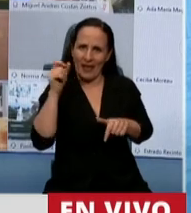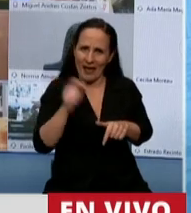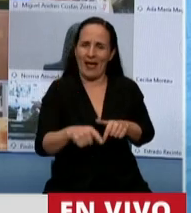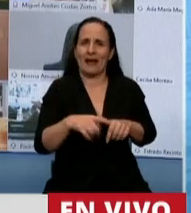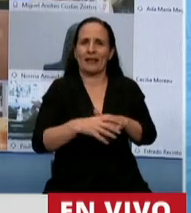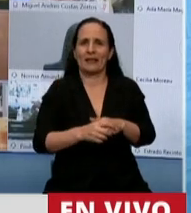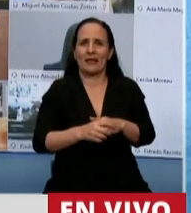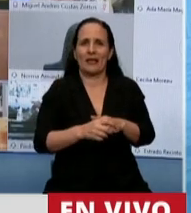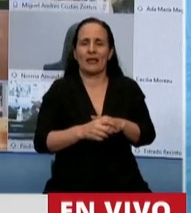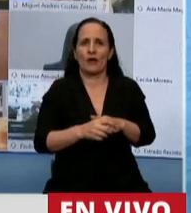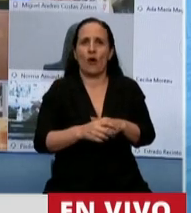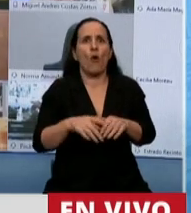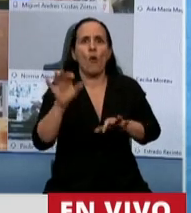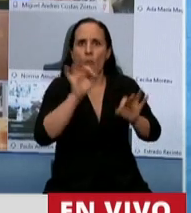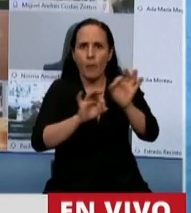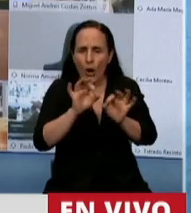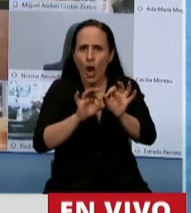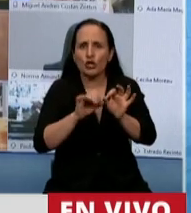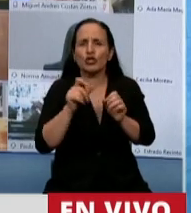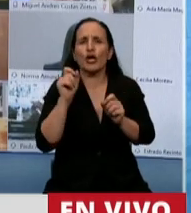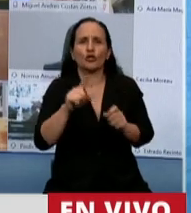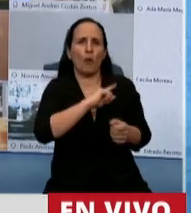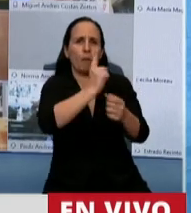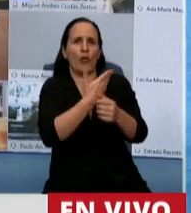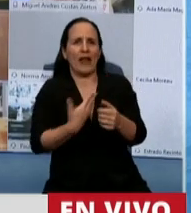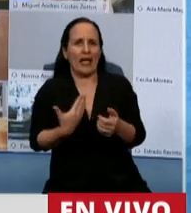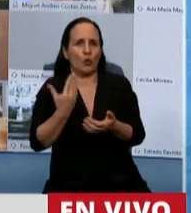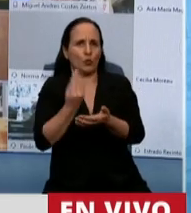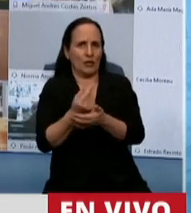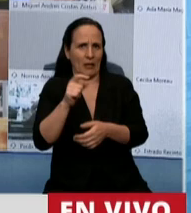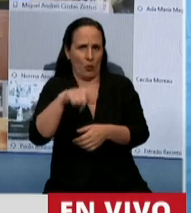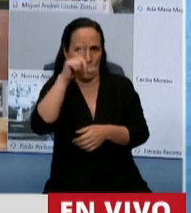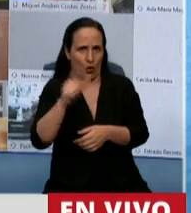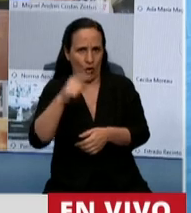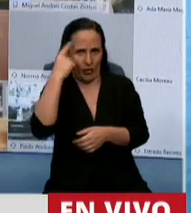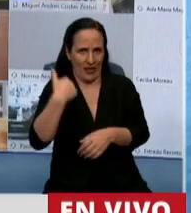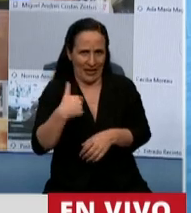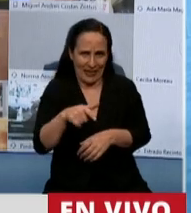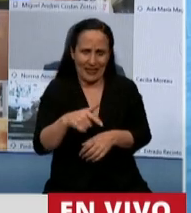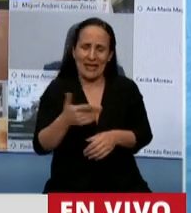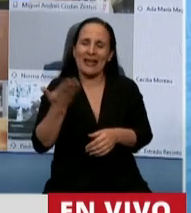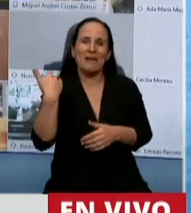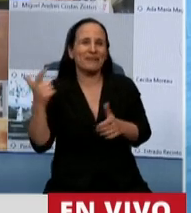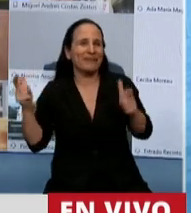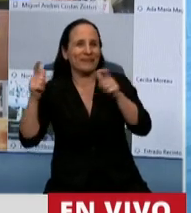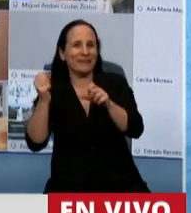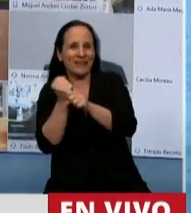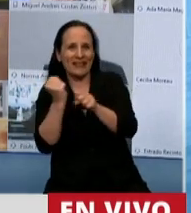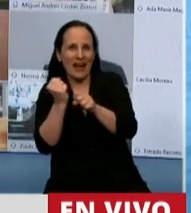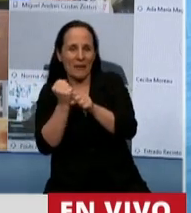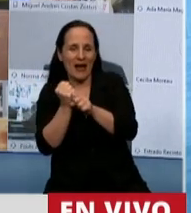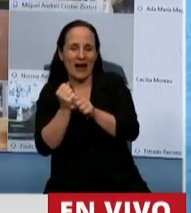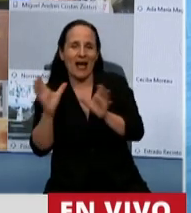planteado por el Poder Ejecutivo Nacional es un proyecto que lo trabajamos en conjunto y tengo que